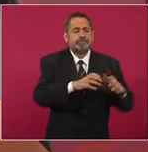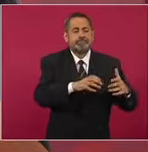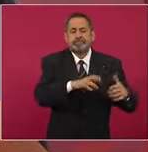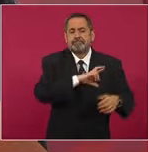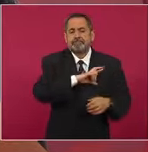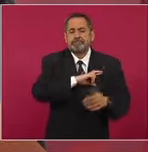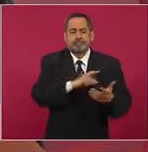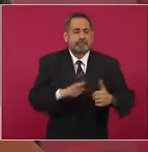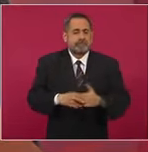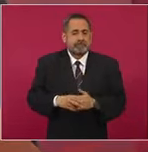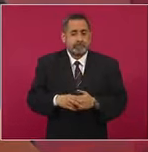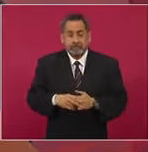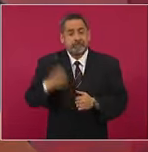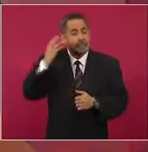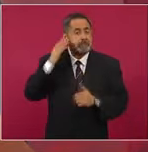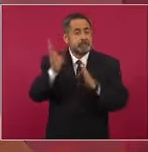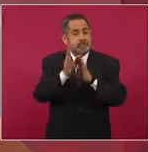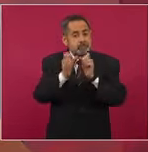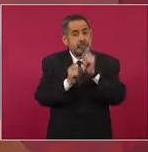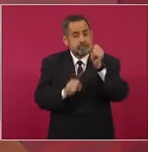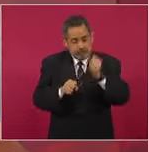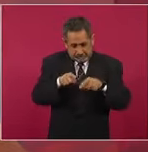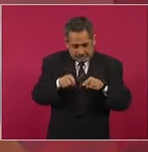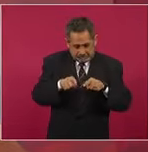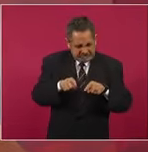cambios que hicieron a la Constitución.